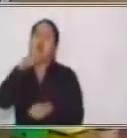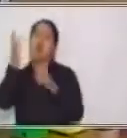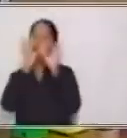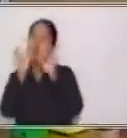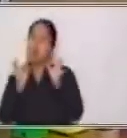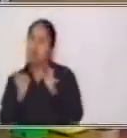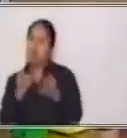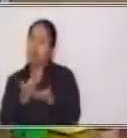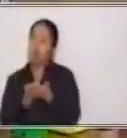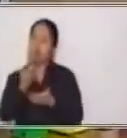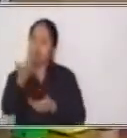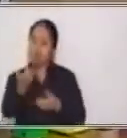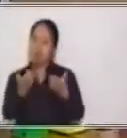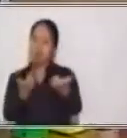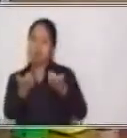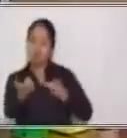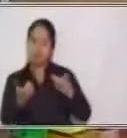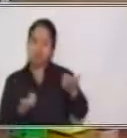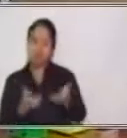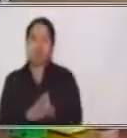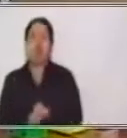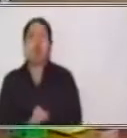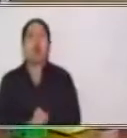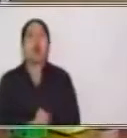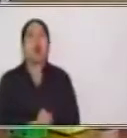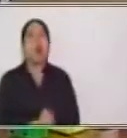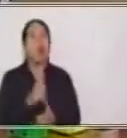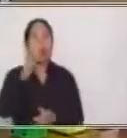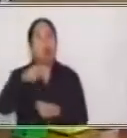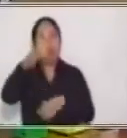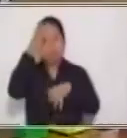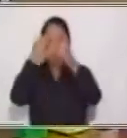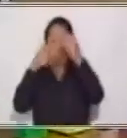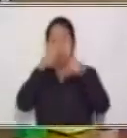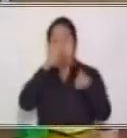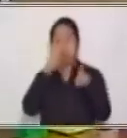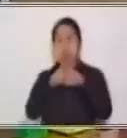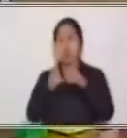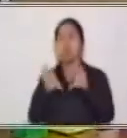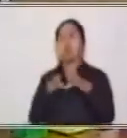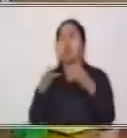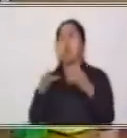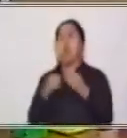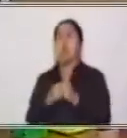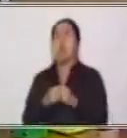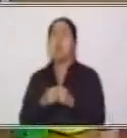vamos a aprender en esta clase, por eso es bien importante. Vamos a aprender también cómo hacer algunas